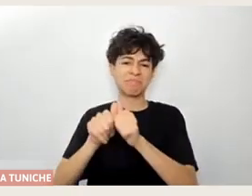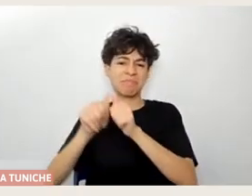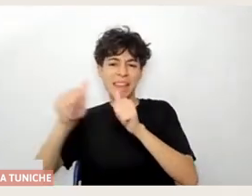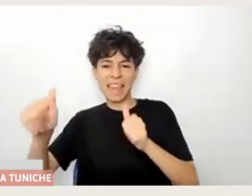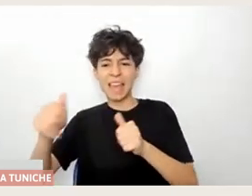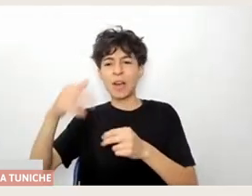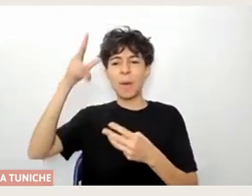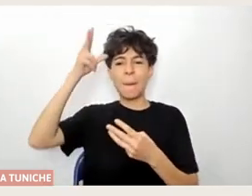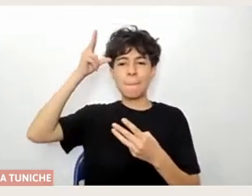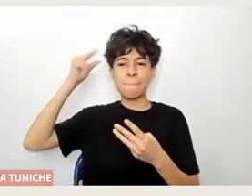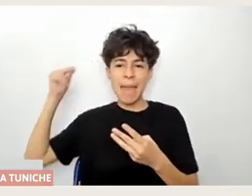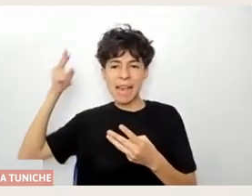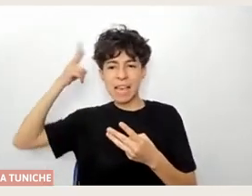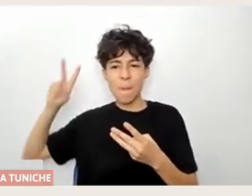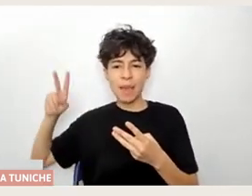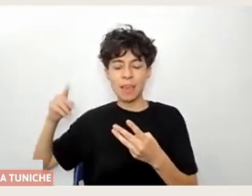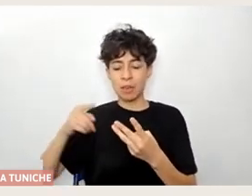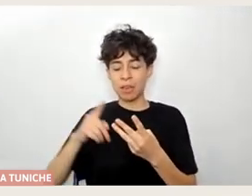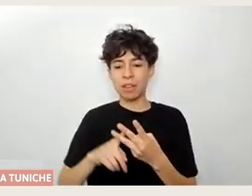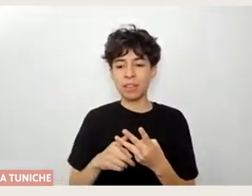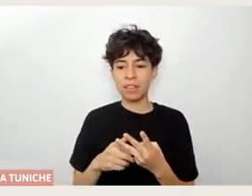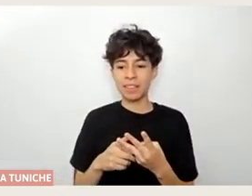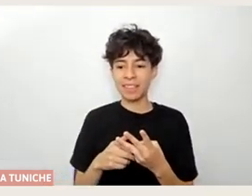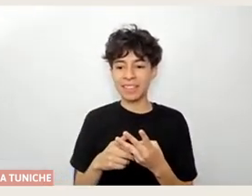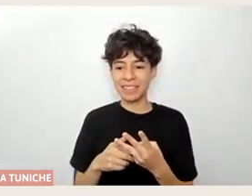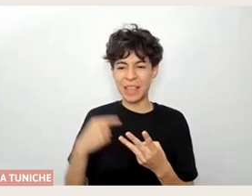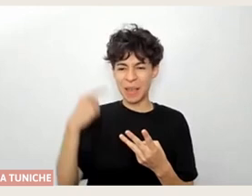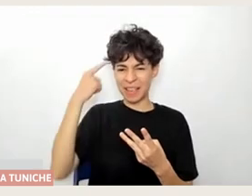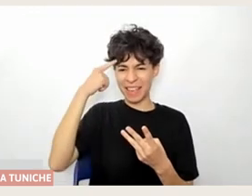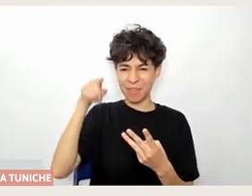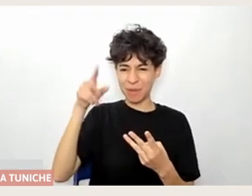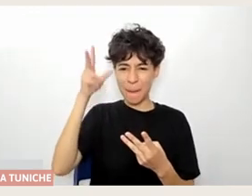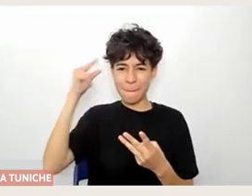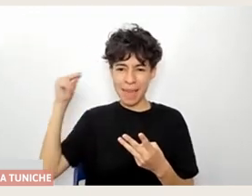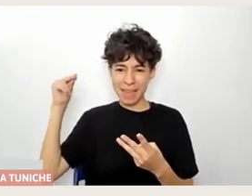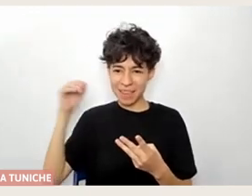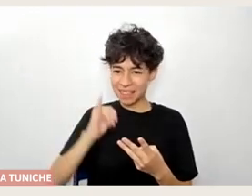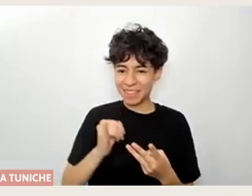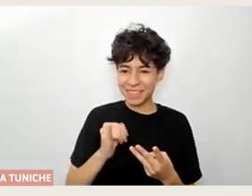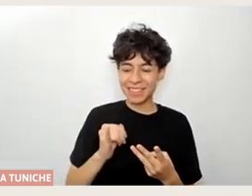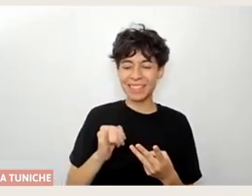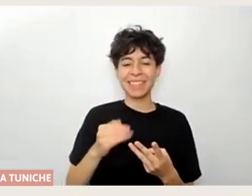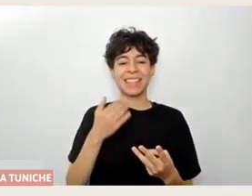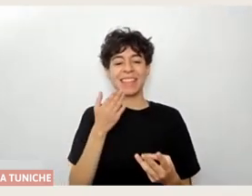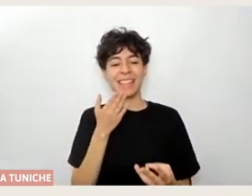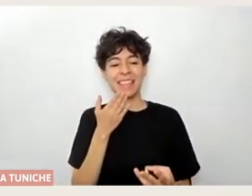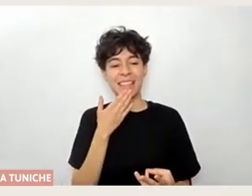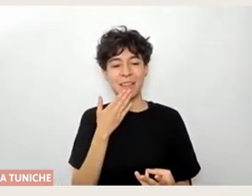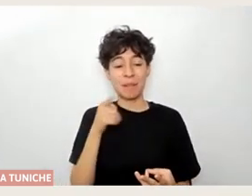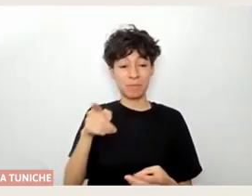Moï está en México, no sé dónde está el Moï, pienso que está en México, la Sol está en la Serena, gracias.